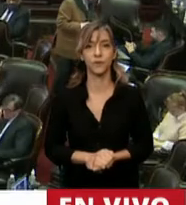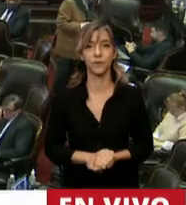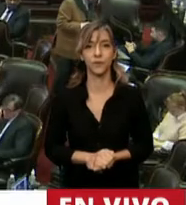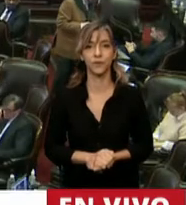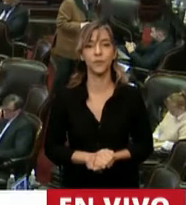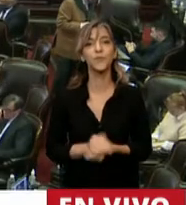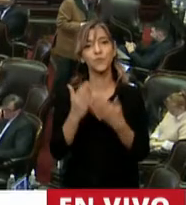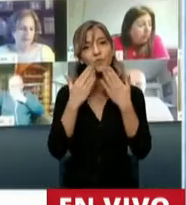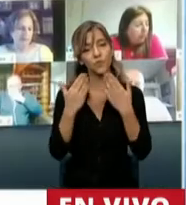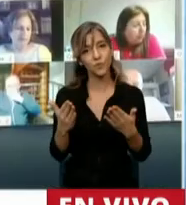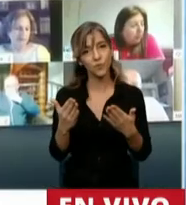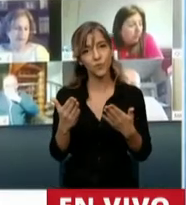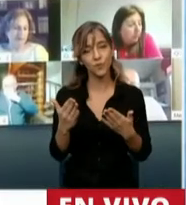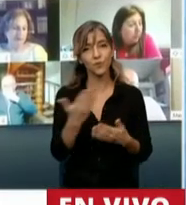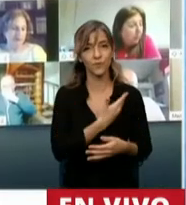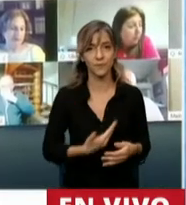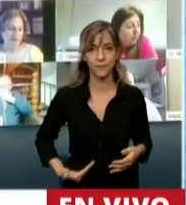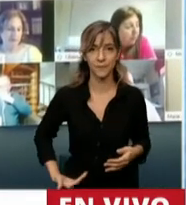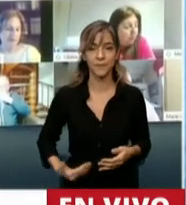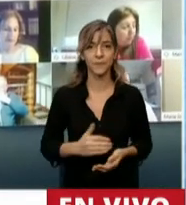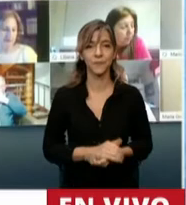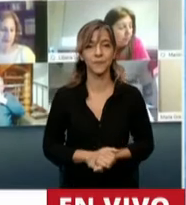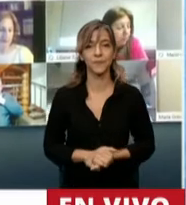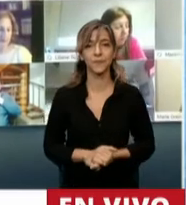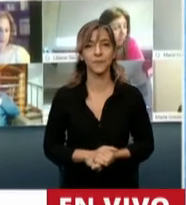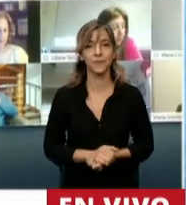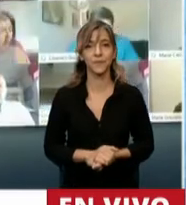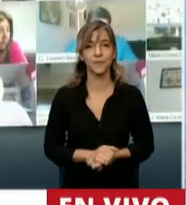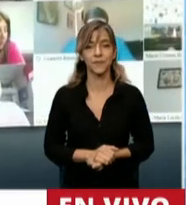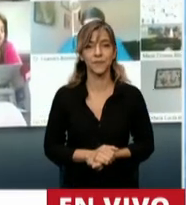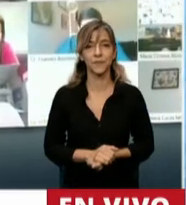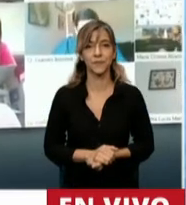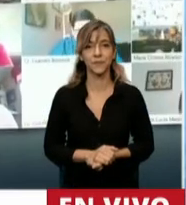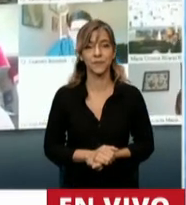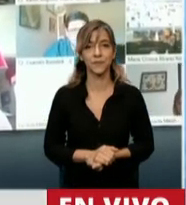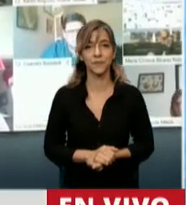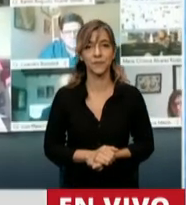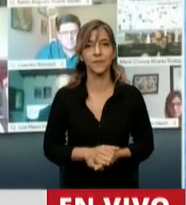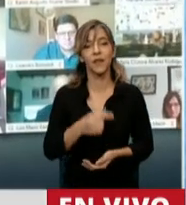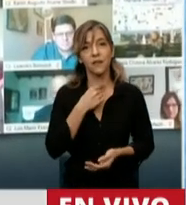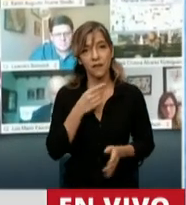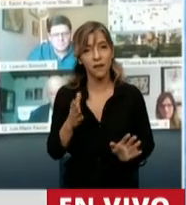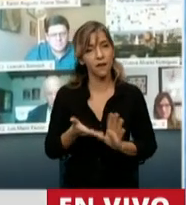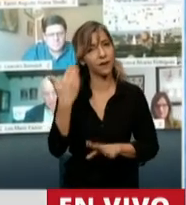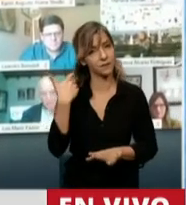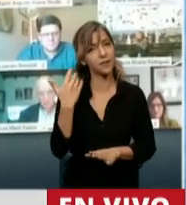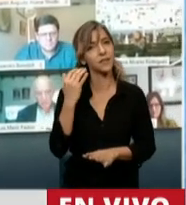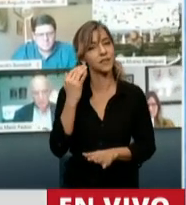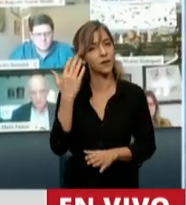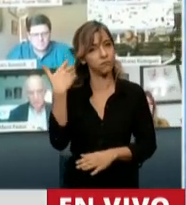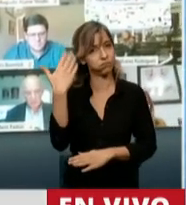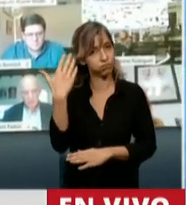Muchas gracias, señor presidente. Quiero, como se ha dicho acá, expresar